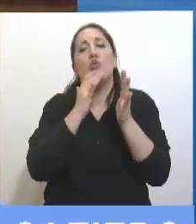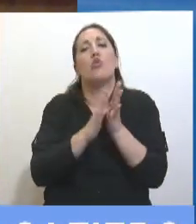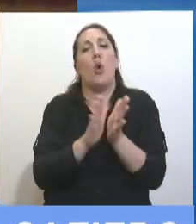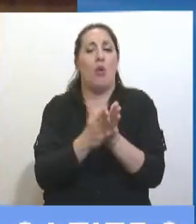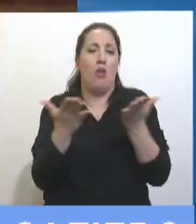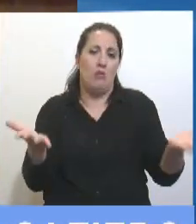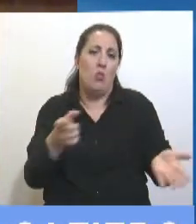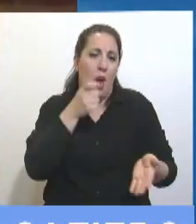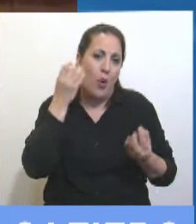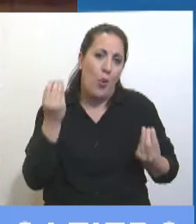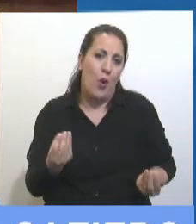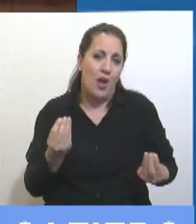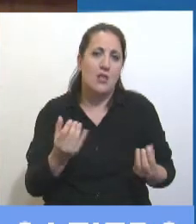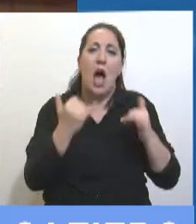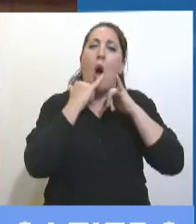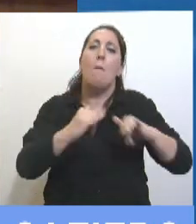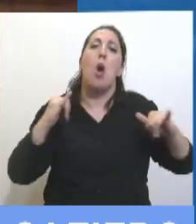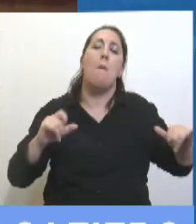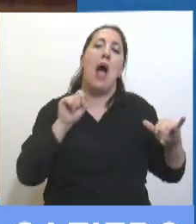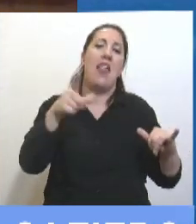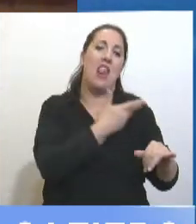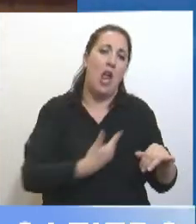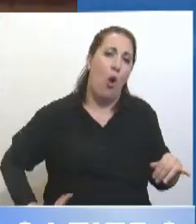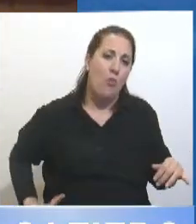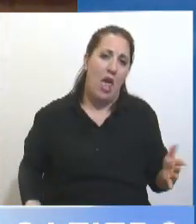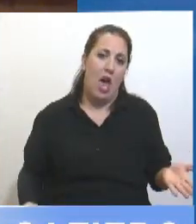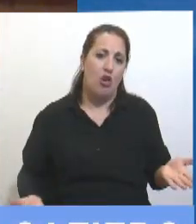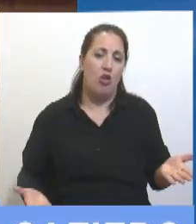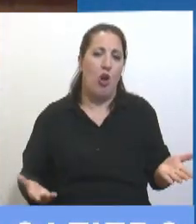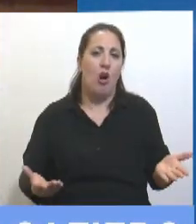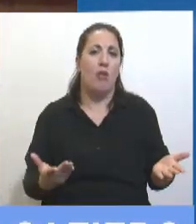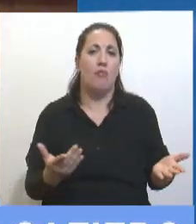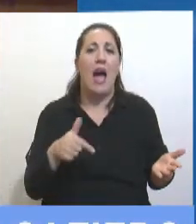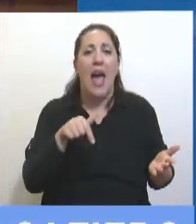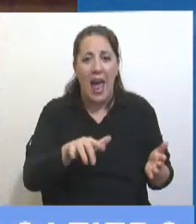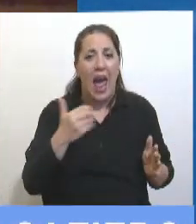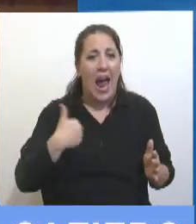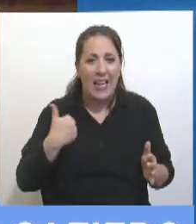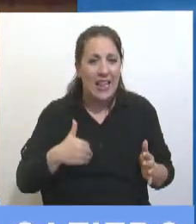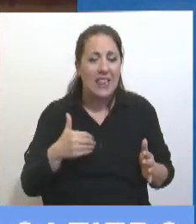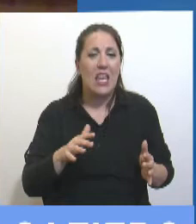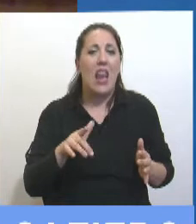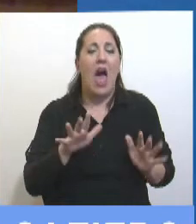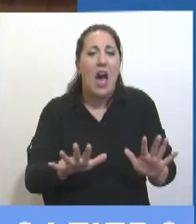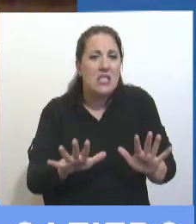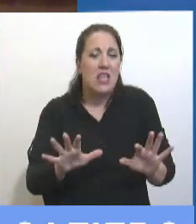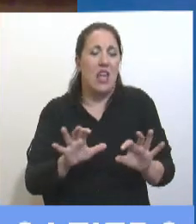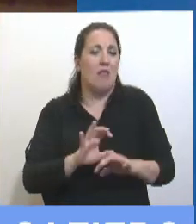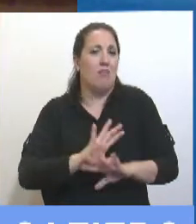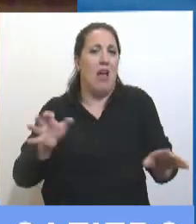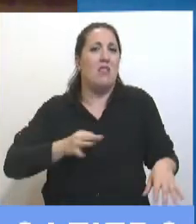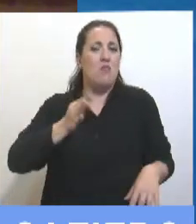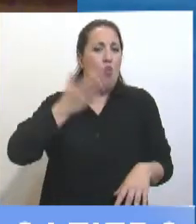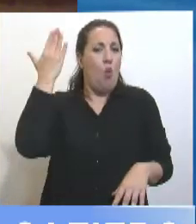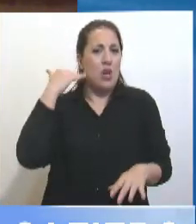una vergüenza, con propaganda oficialista los cuadernillos. Eso en Argentina no se hace hace décadas.